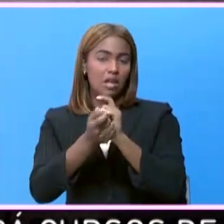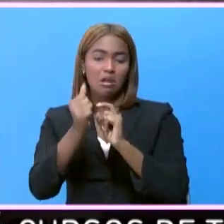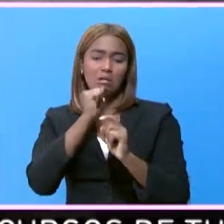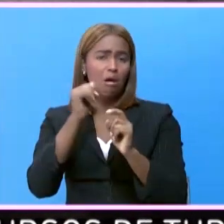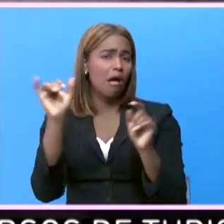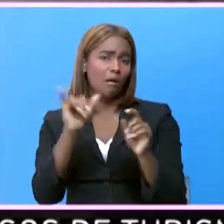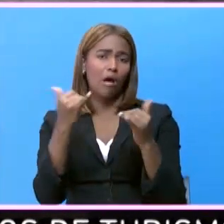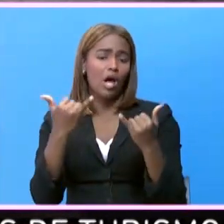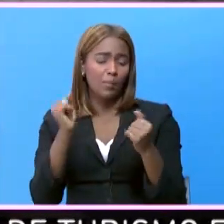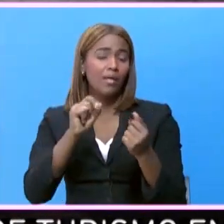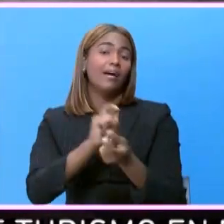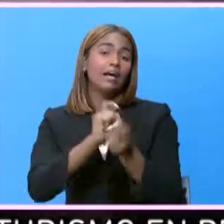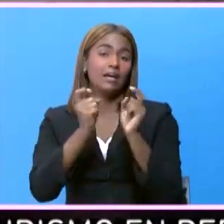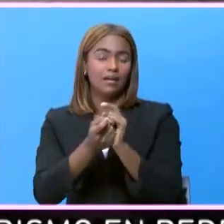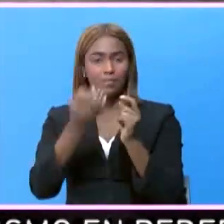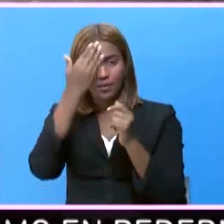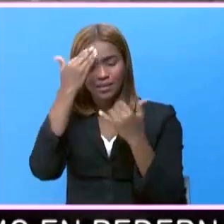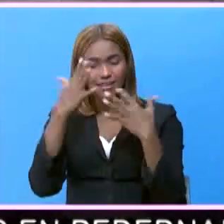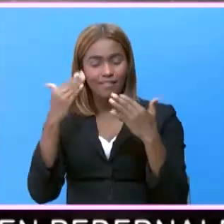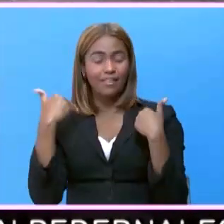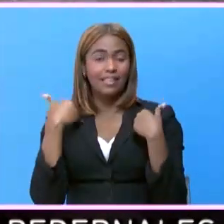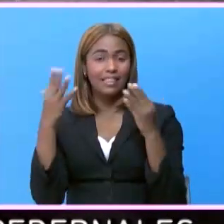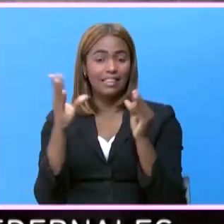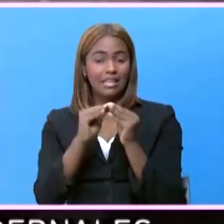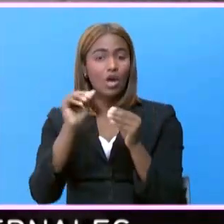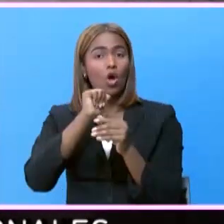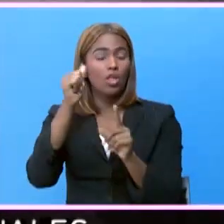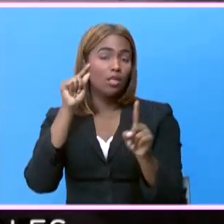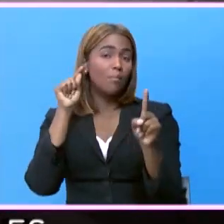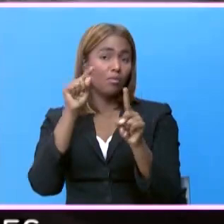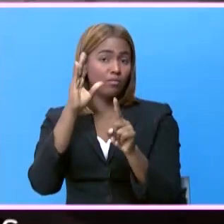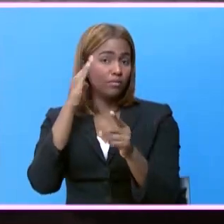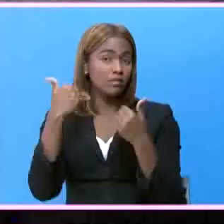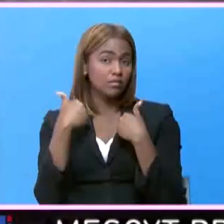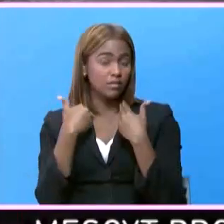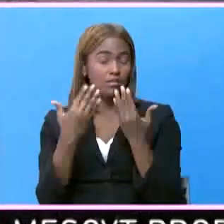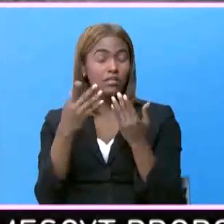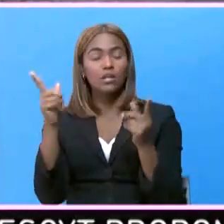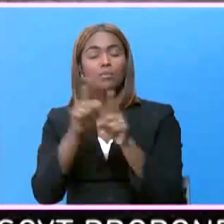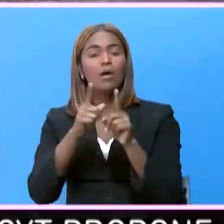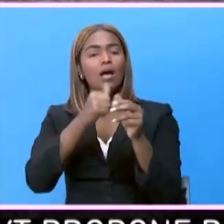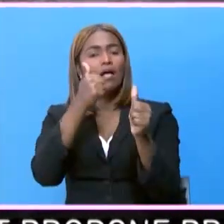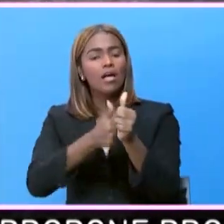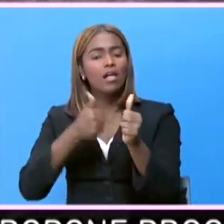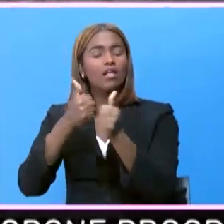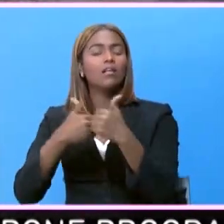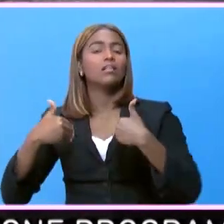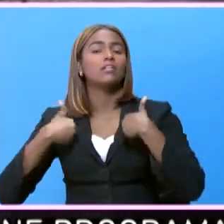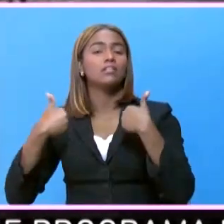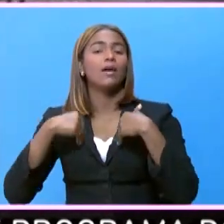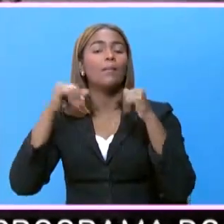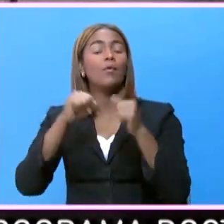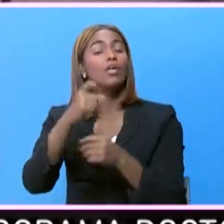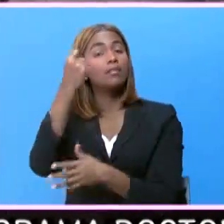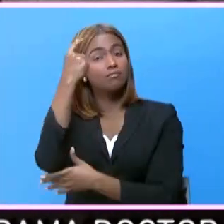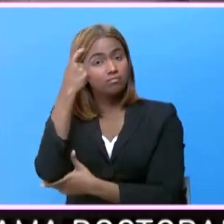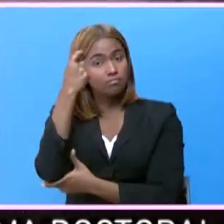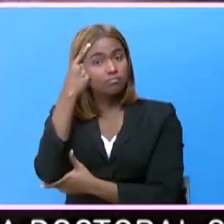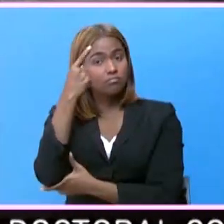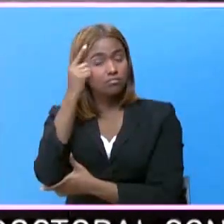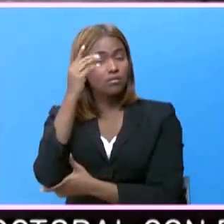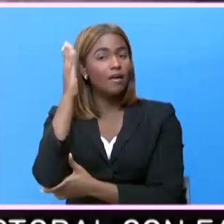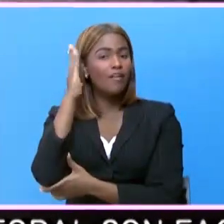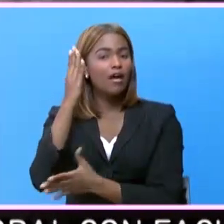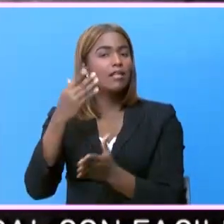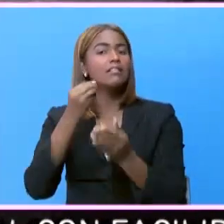el que tiene, porque ya va a tener otra medida y quizás la juventud pueda entender lo que